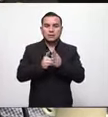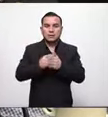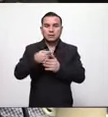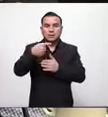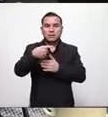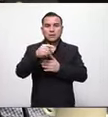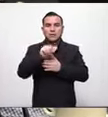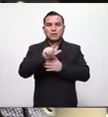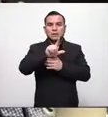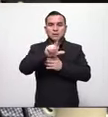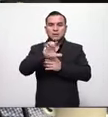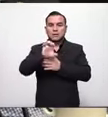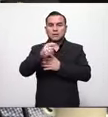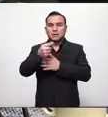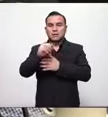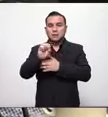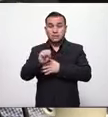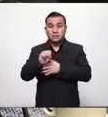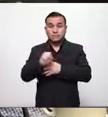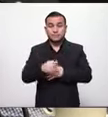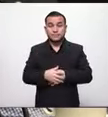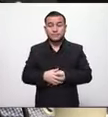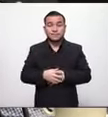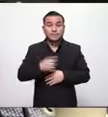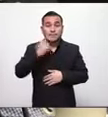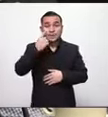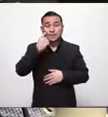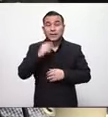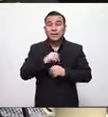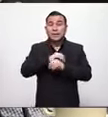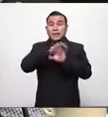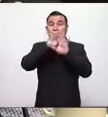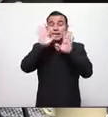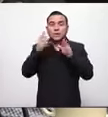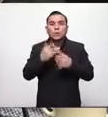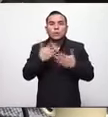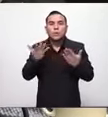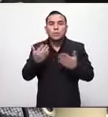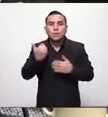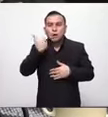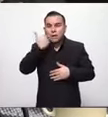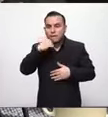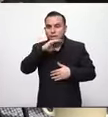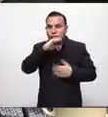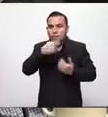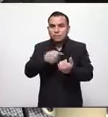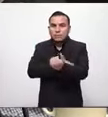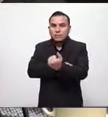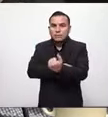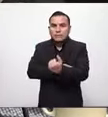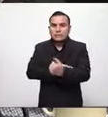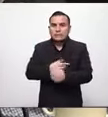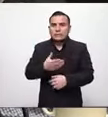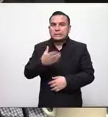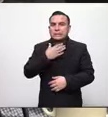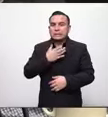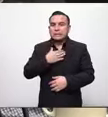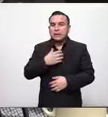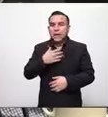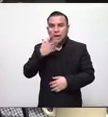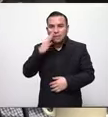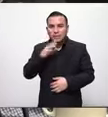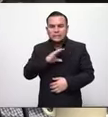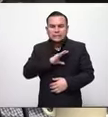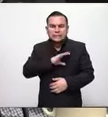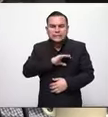vicepresidente Guillermo Gallegos vi las imágenes de cómo están los pacientes ya el que no se toque el corazón